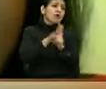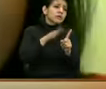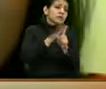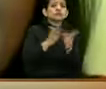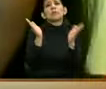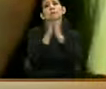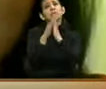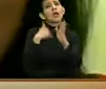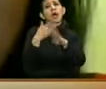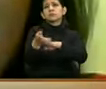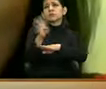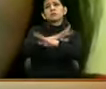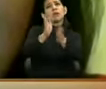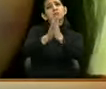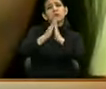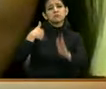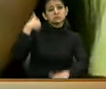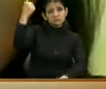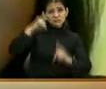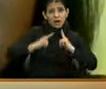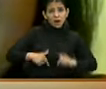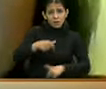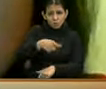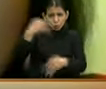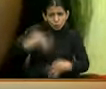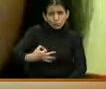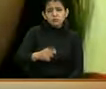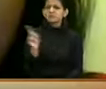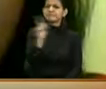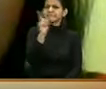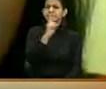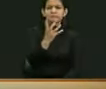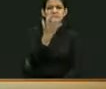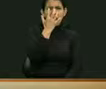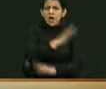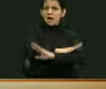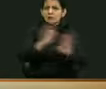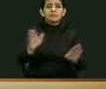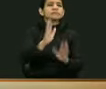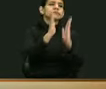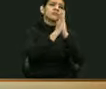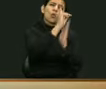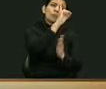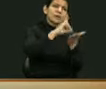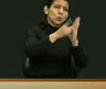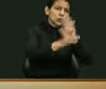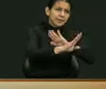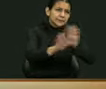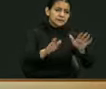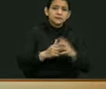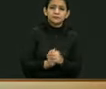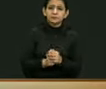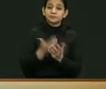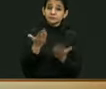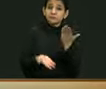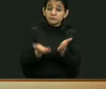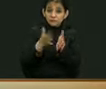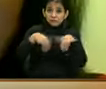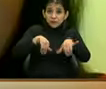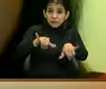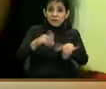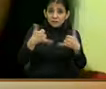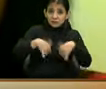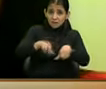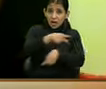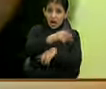suplicar por su derecho a la salud? Indignante. Tiene un minuto sabreísta. Que utilizar medidas de